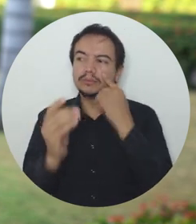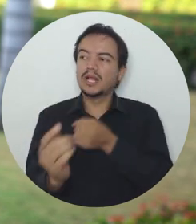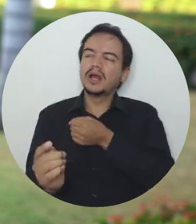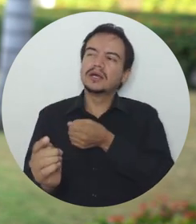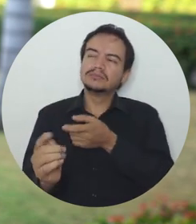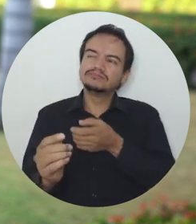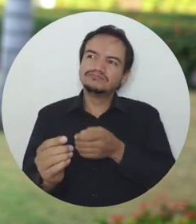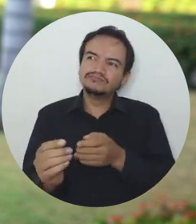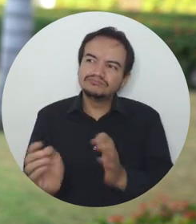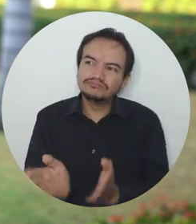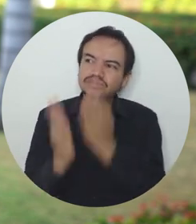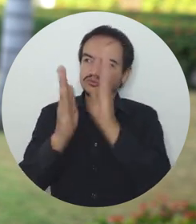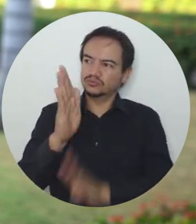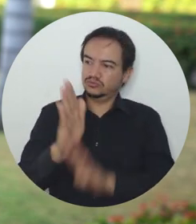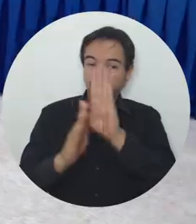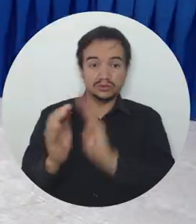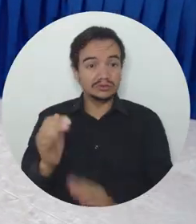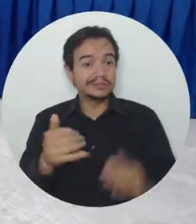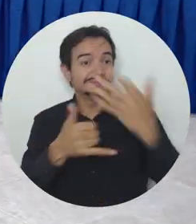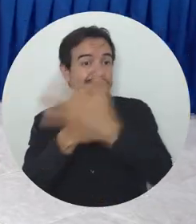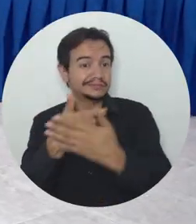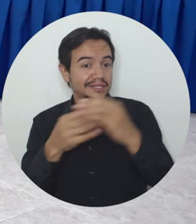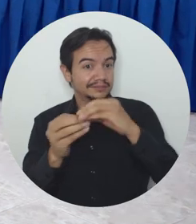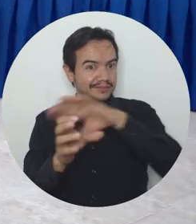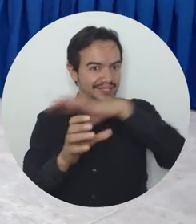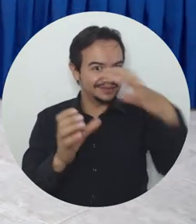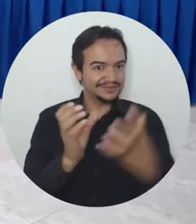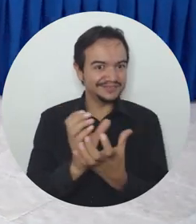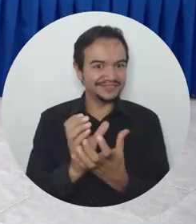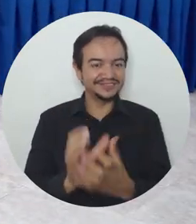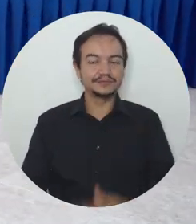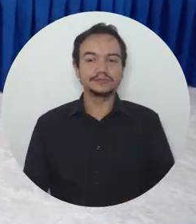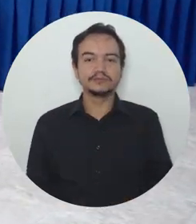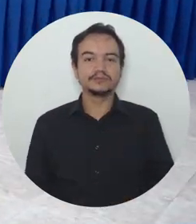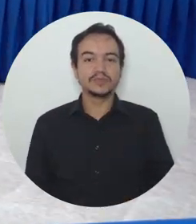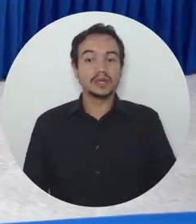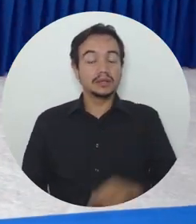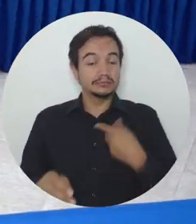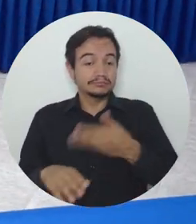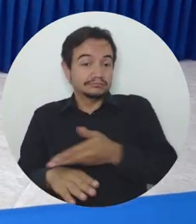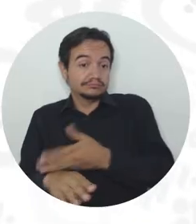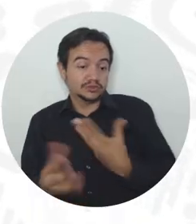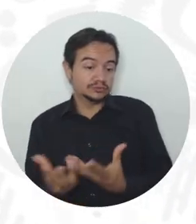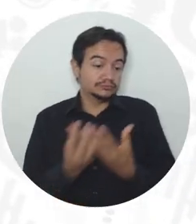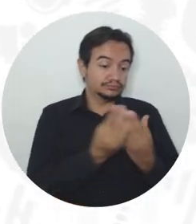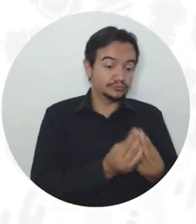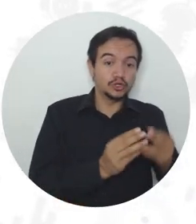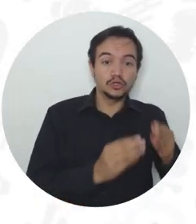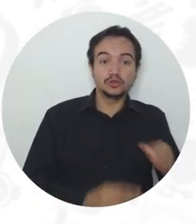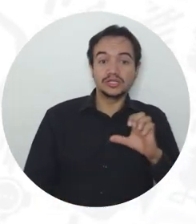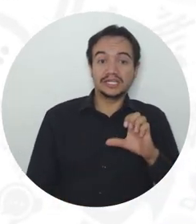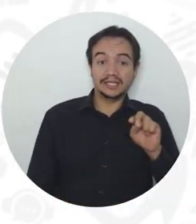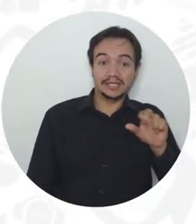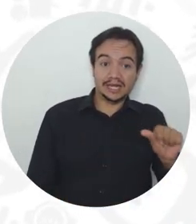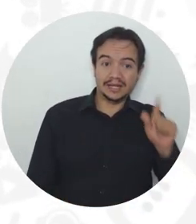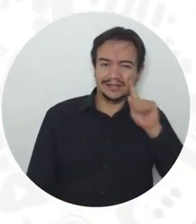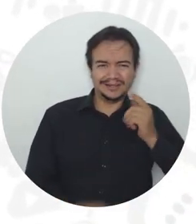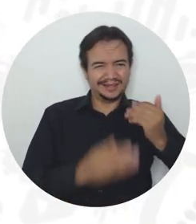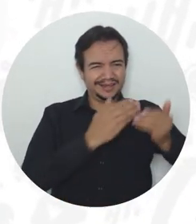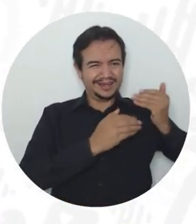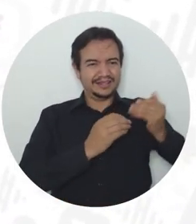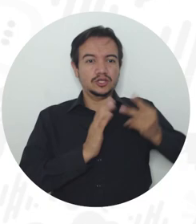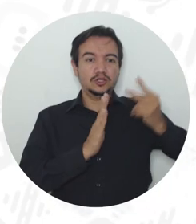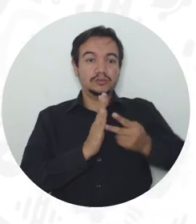desarrollo del país y del mundo como es la computación. Este logro es obtenido tras un proceso de autoevaluación al que fue sometido el programa ante el Consejo Nacional de